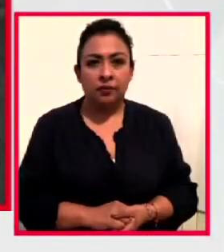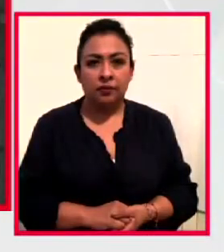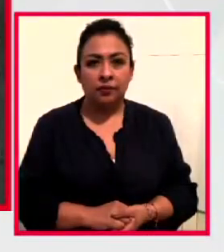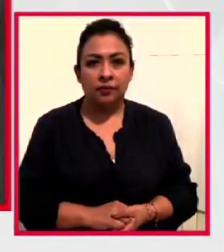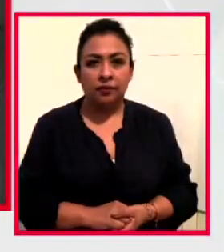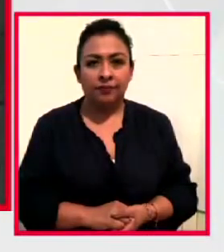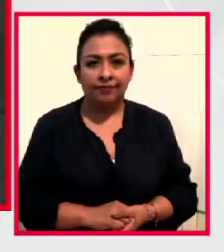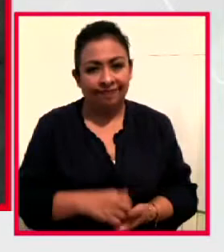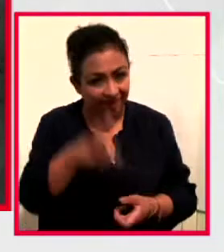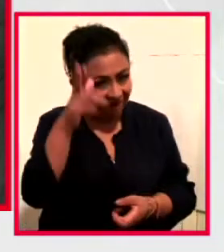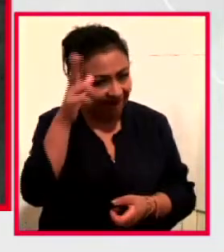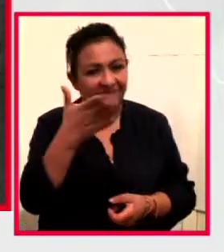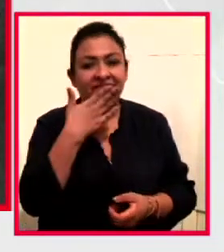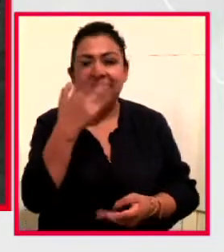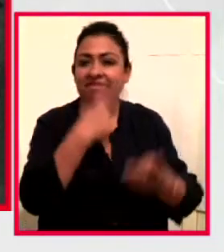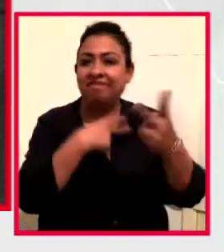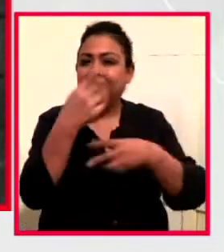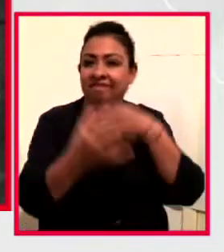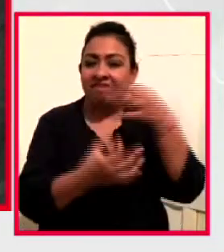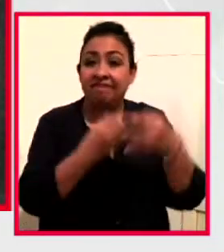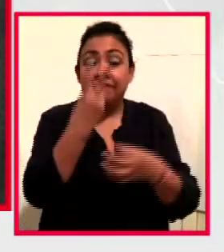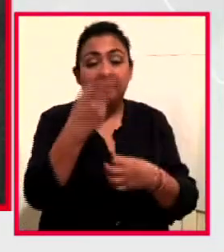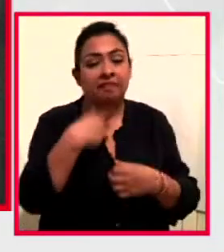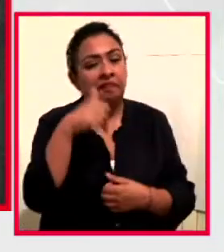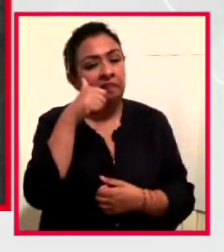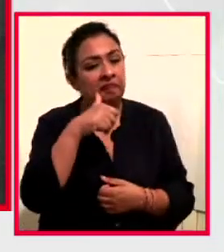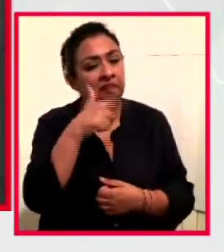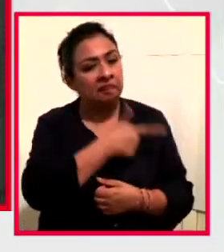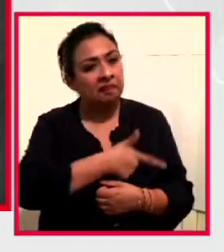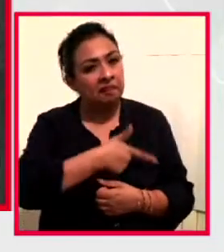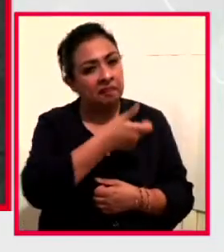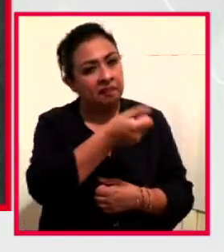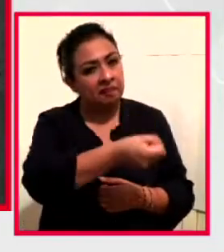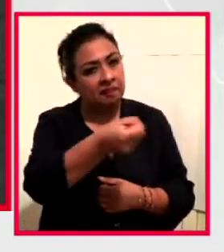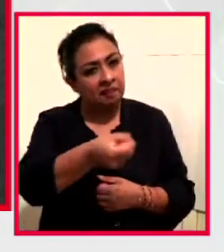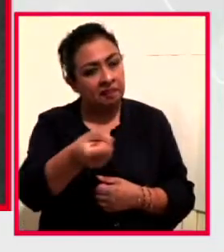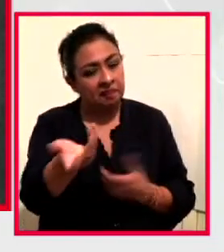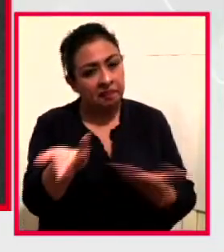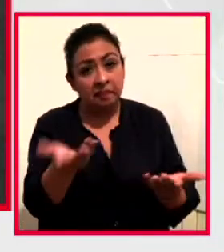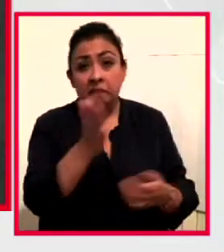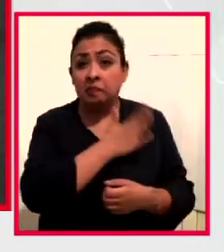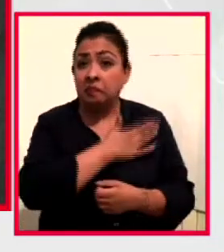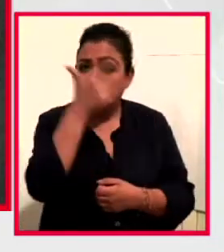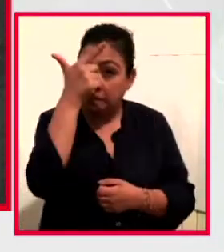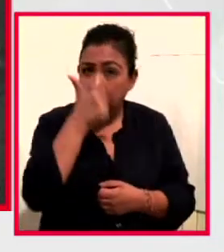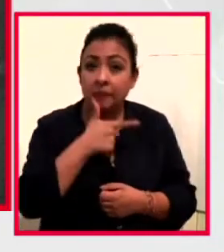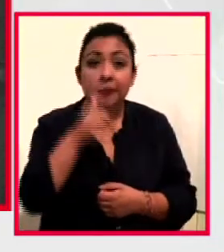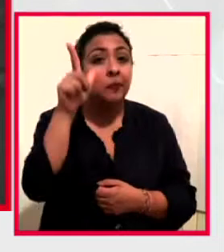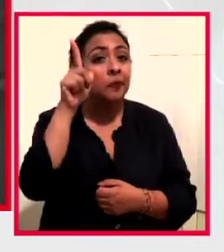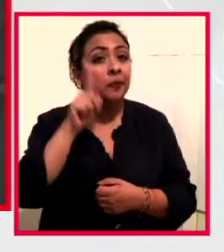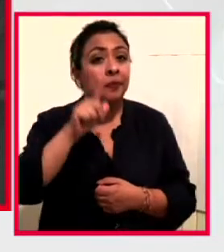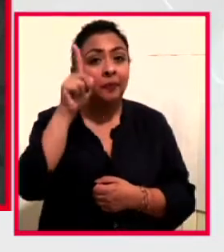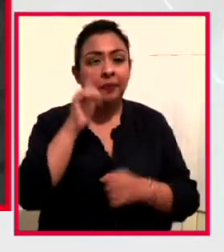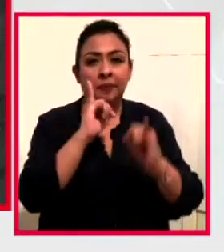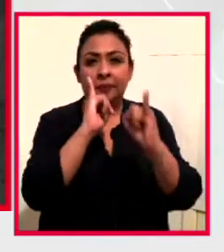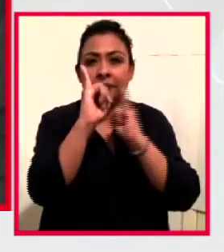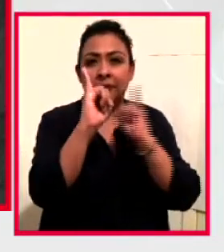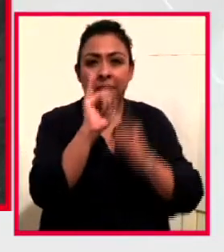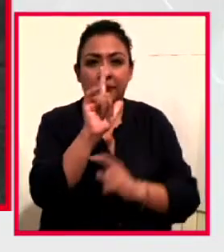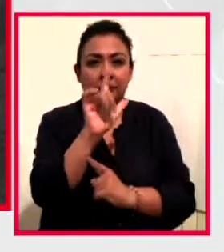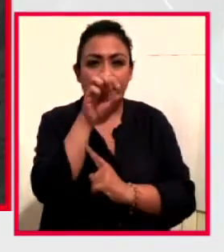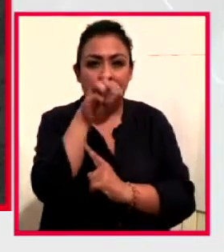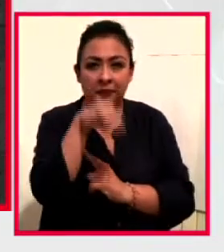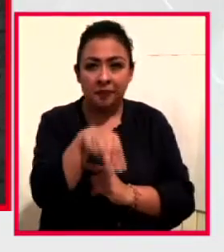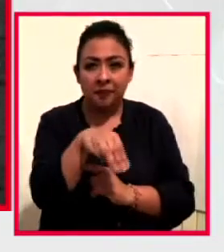¿Qué tal? Bienvenidos a Noticias 22, como siempre es un placer saludarlos. Muy buenas noches a Laura Regis en la traducción de lenguas de seña